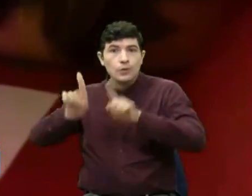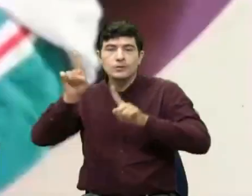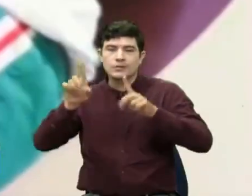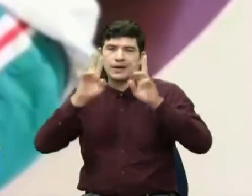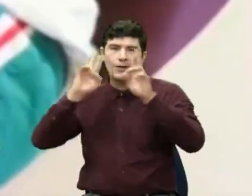santandereana.